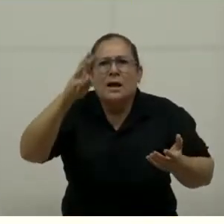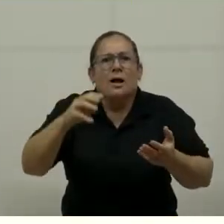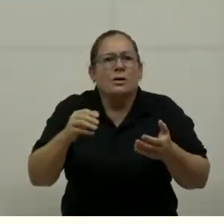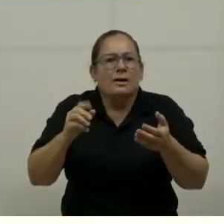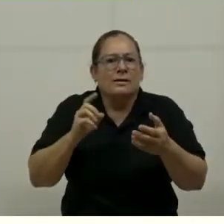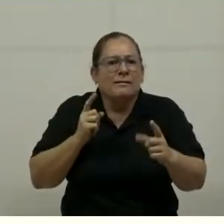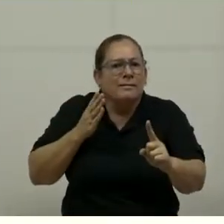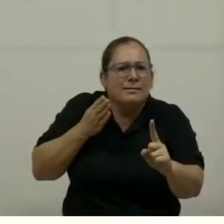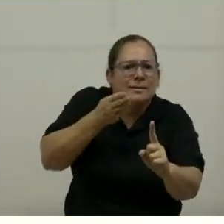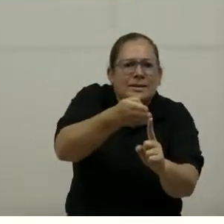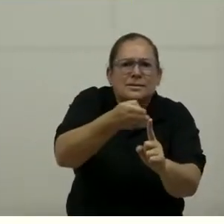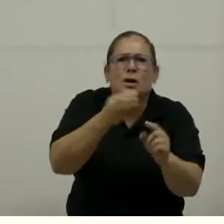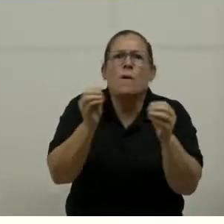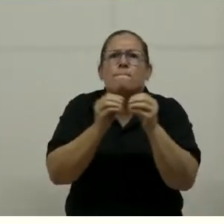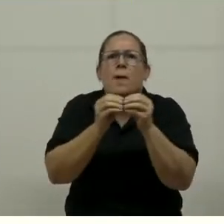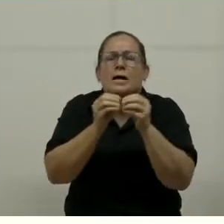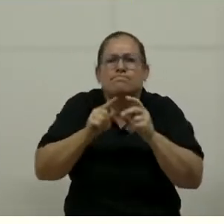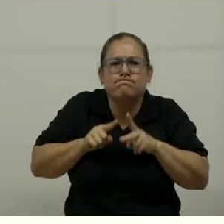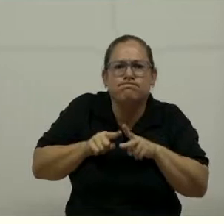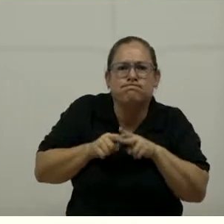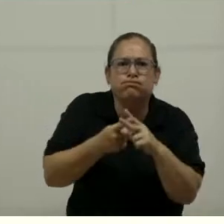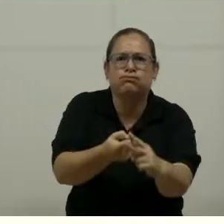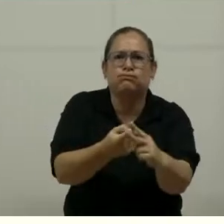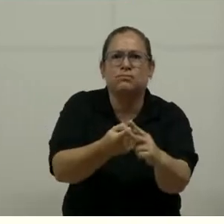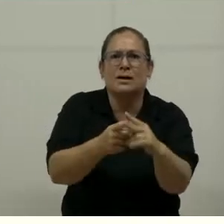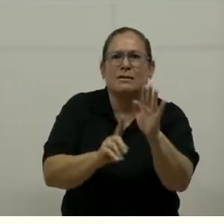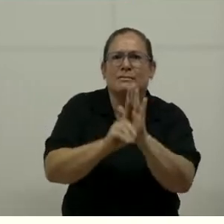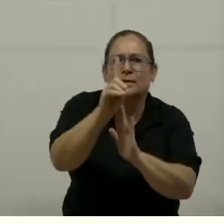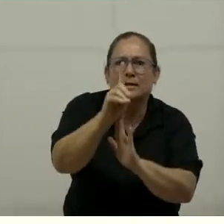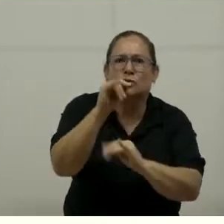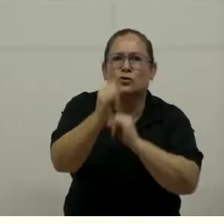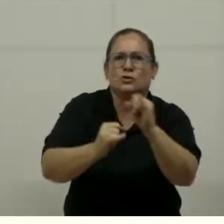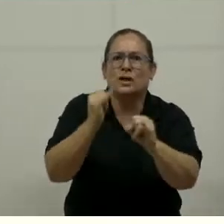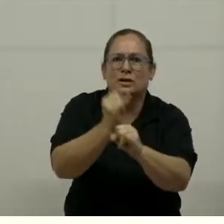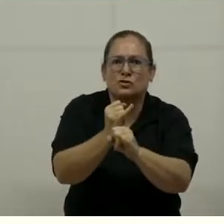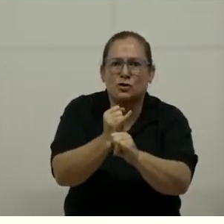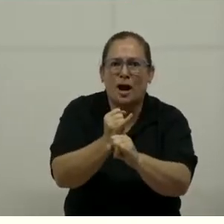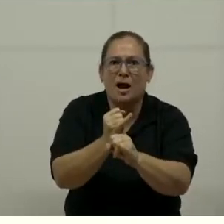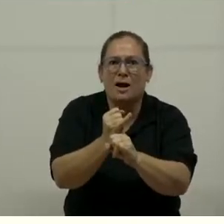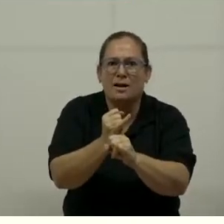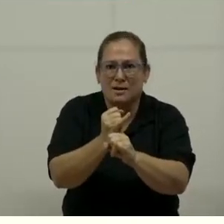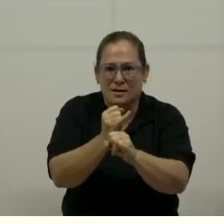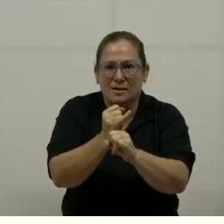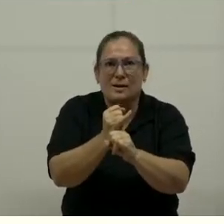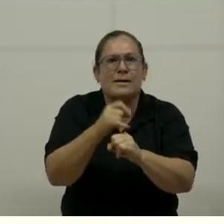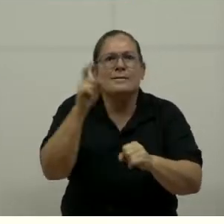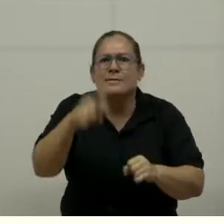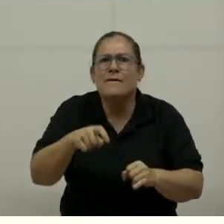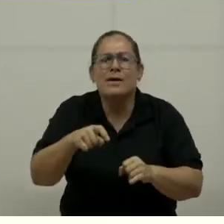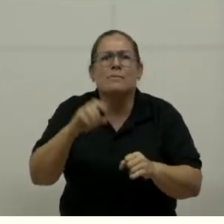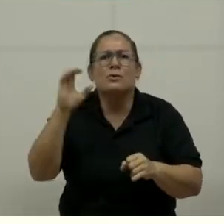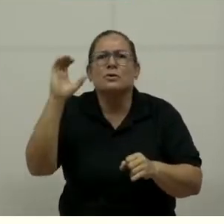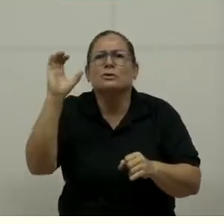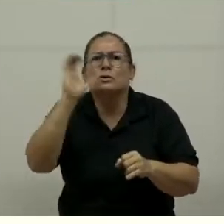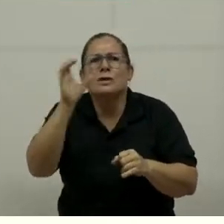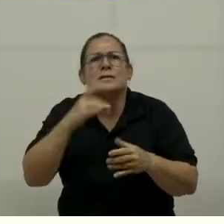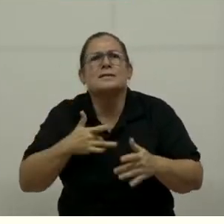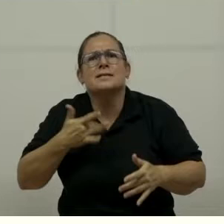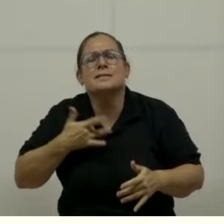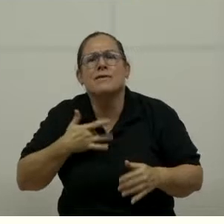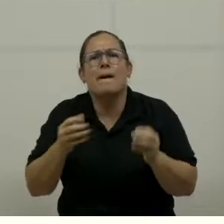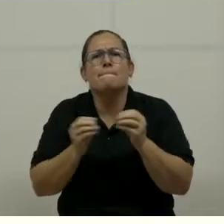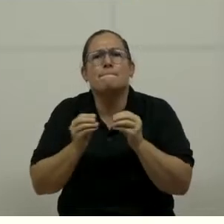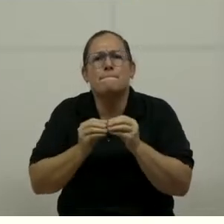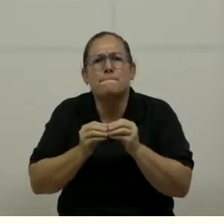Un destino pionero en el desarrollo y la promoción y la proyección internacional, pero también local. Porque tenemos que sensibilizar y